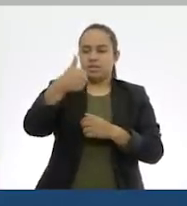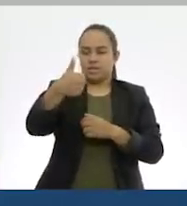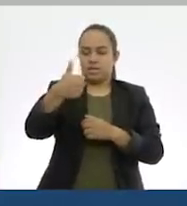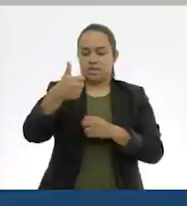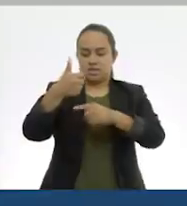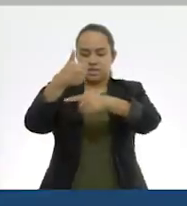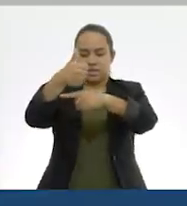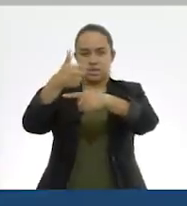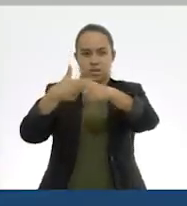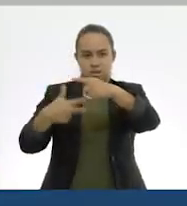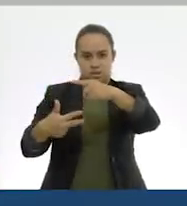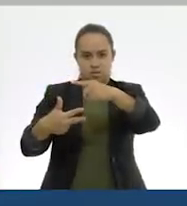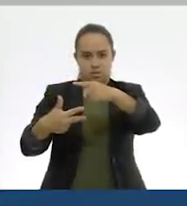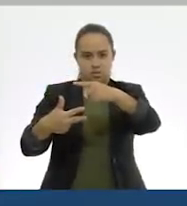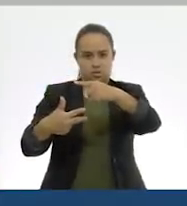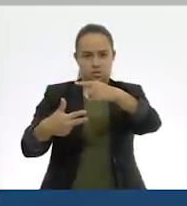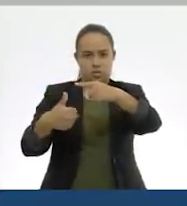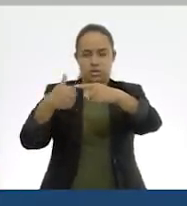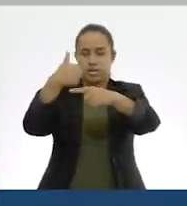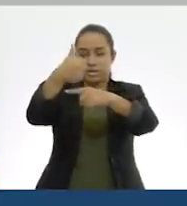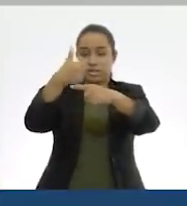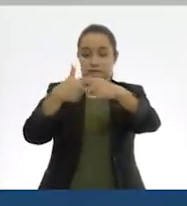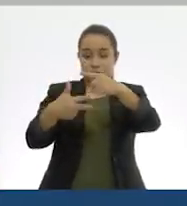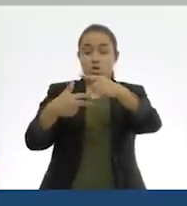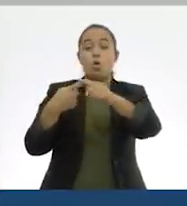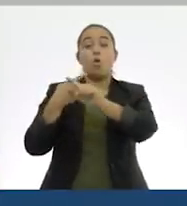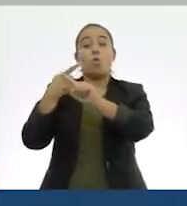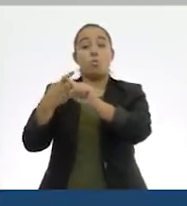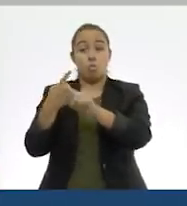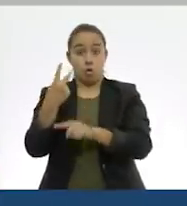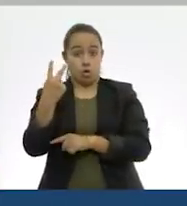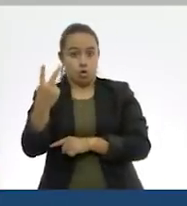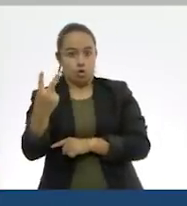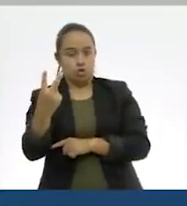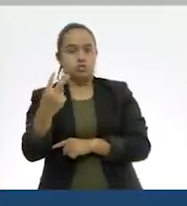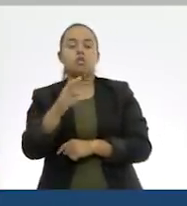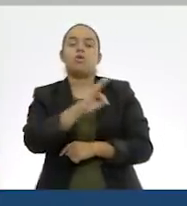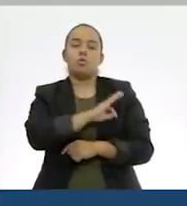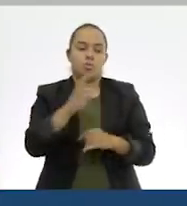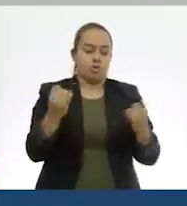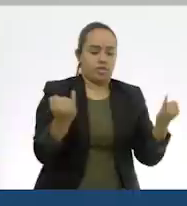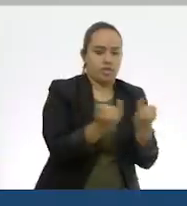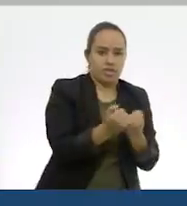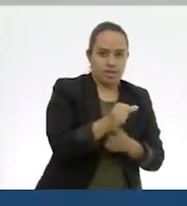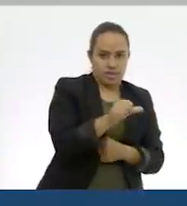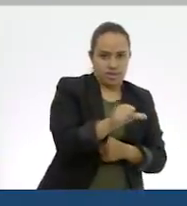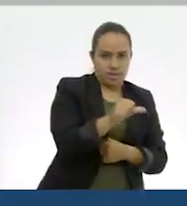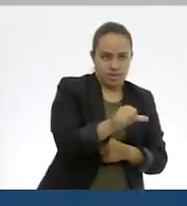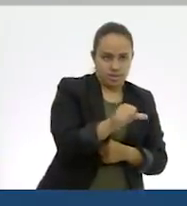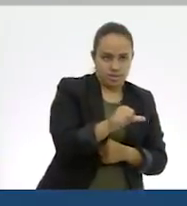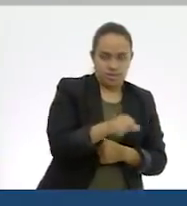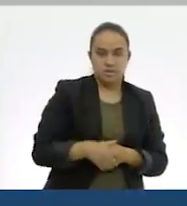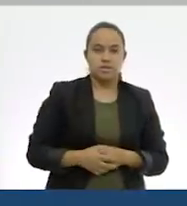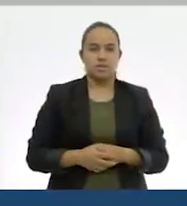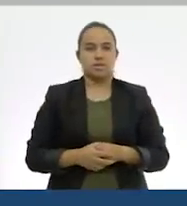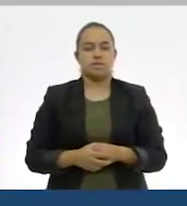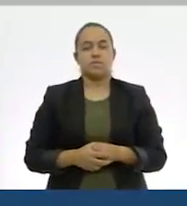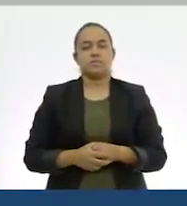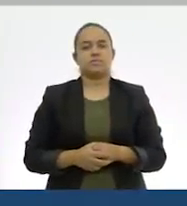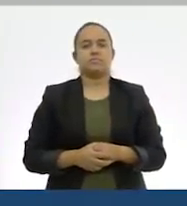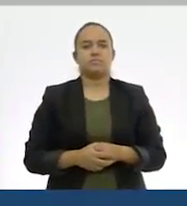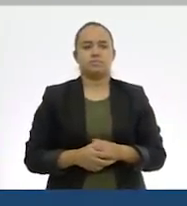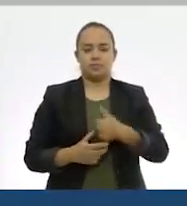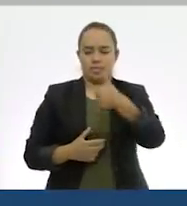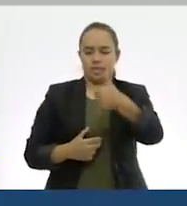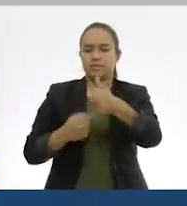octavos, tanto el numerador como el denominador, por dos, voy a igualar al denominador. Ajá. Si yo multiplico